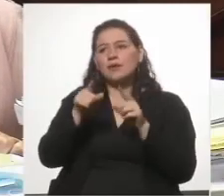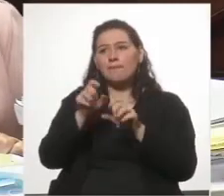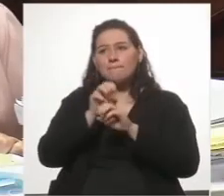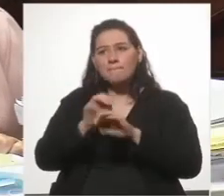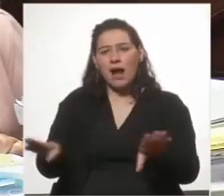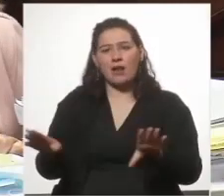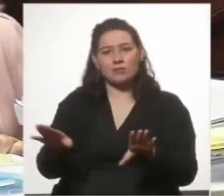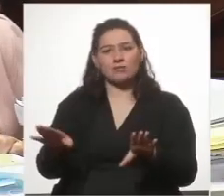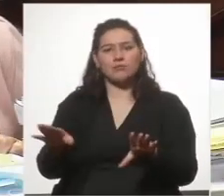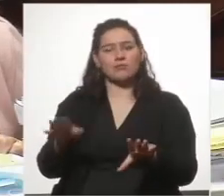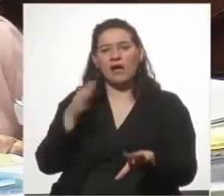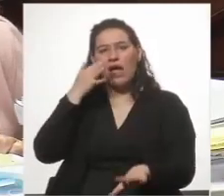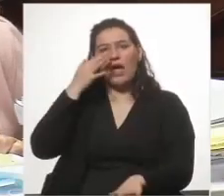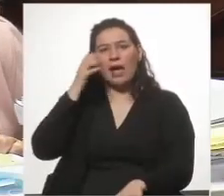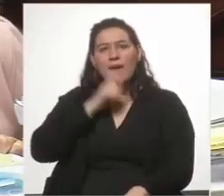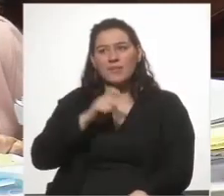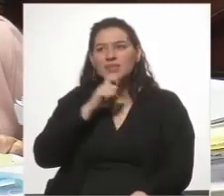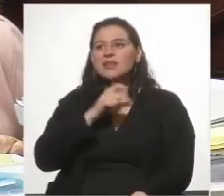faltando la verdad.